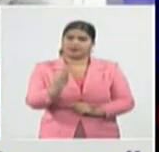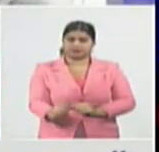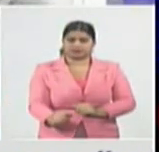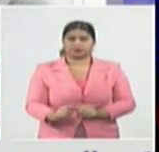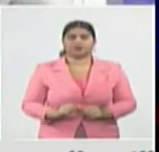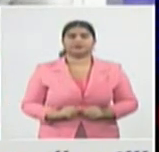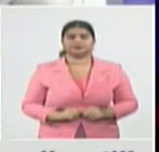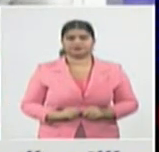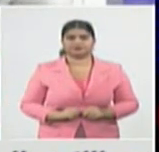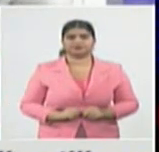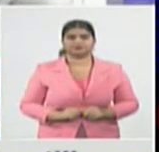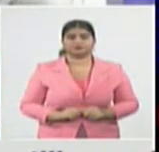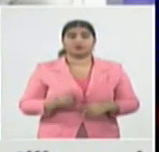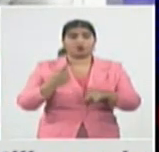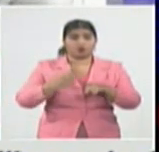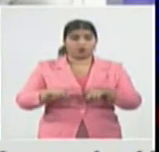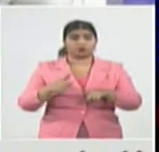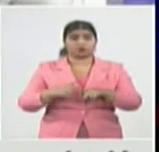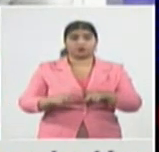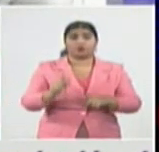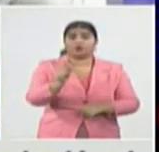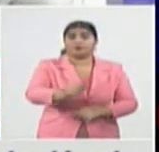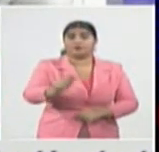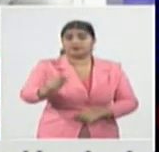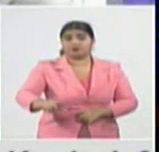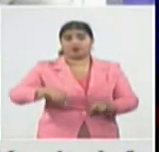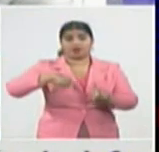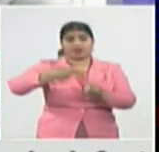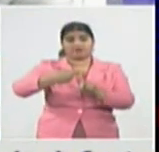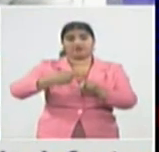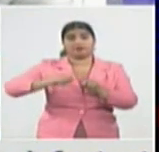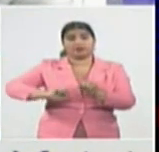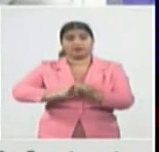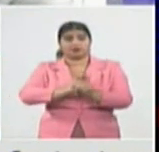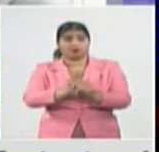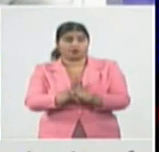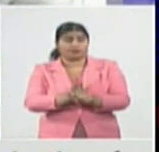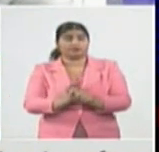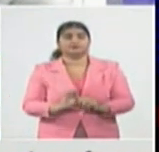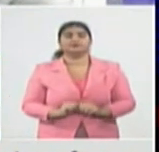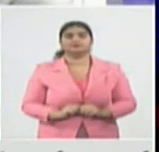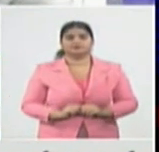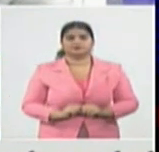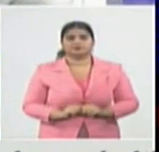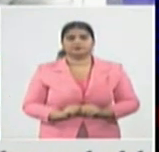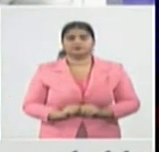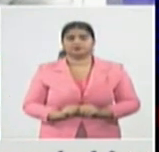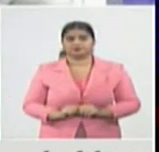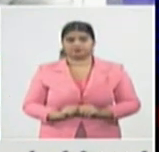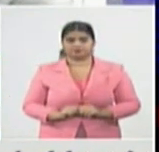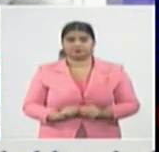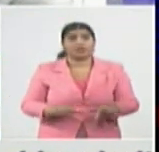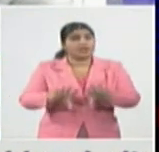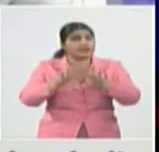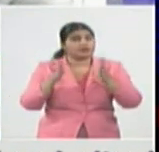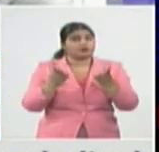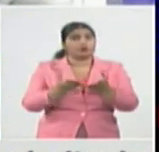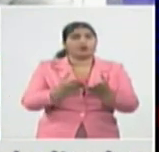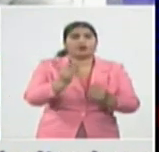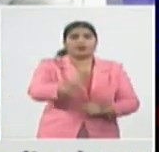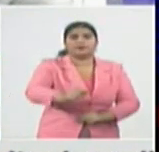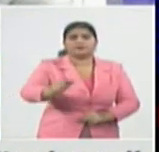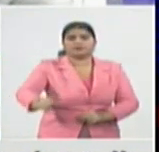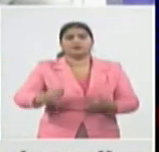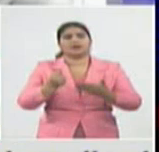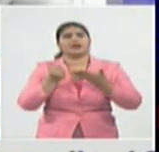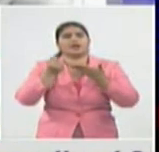tenido esta pandemia de COVID-19 trabajadores estudiantes todos que han brindado ese sostén a la familia cubana